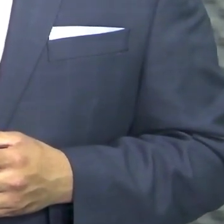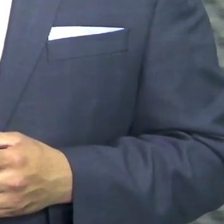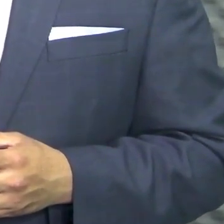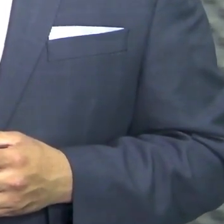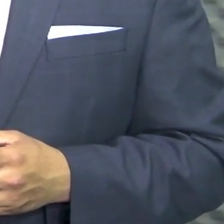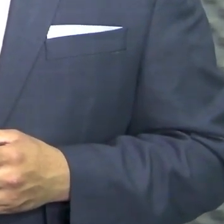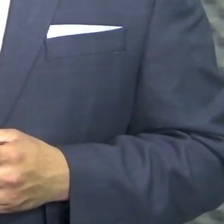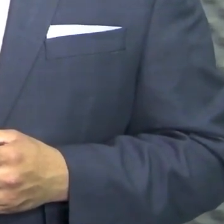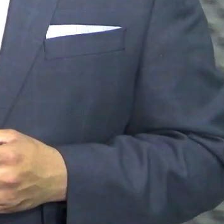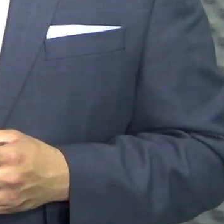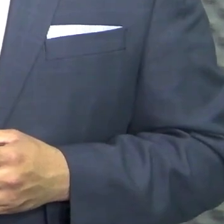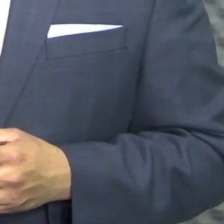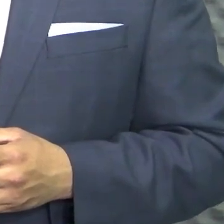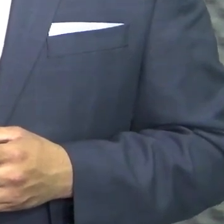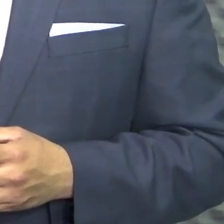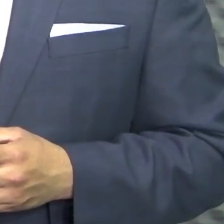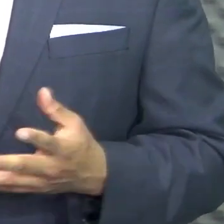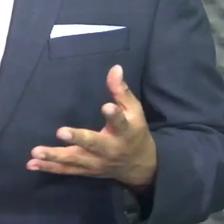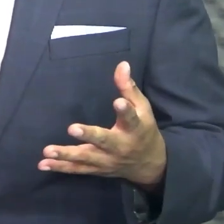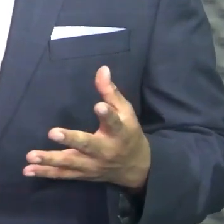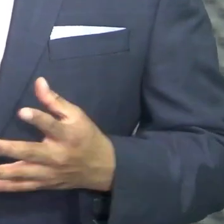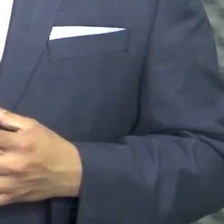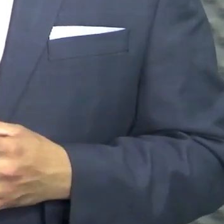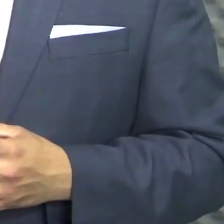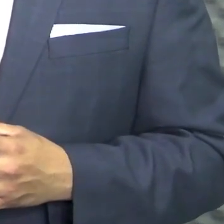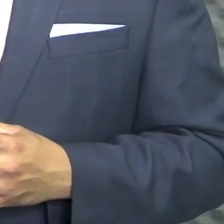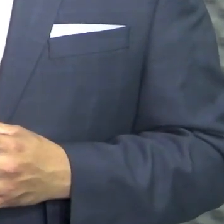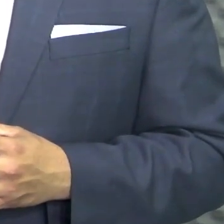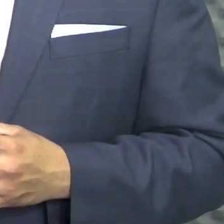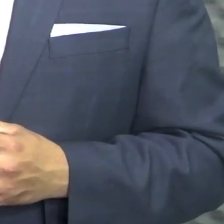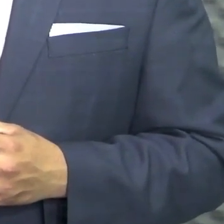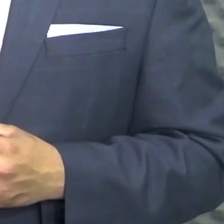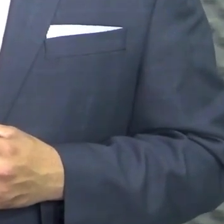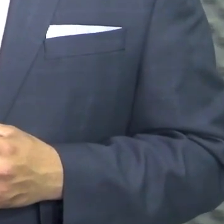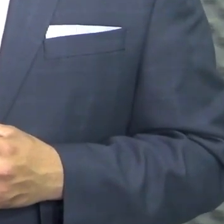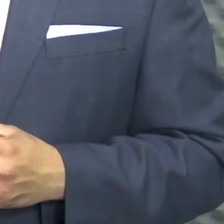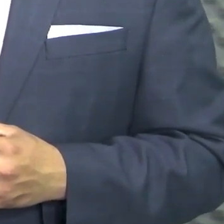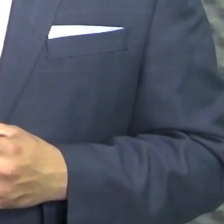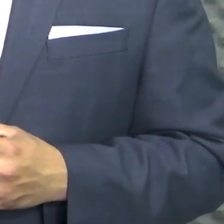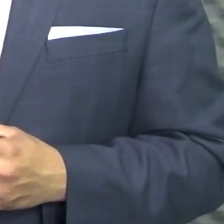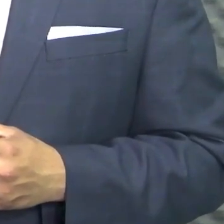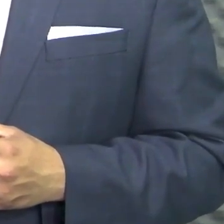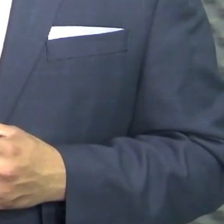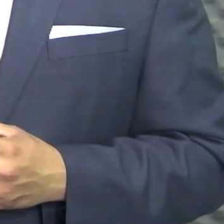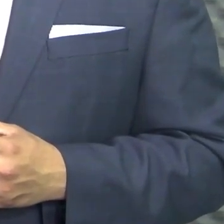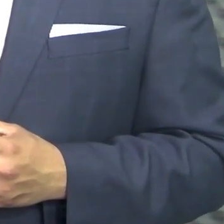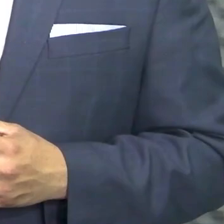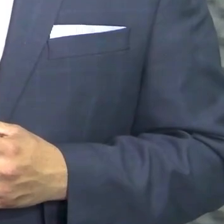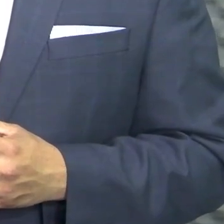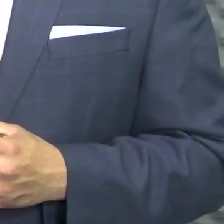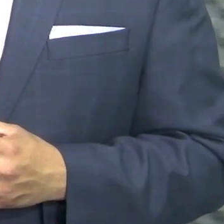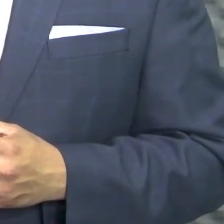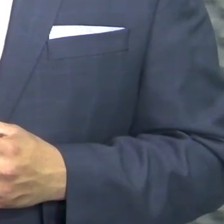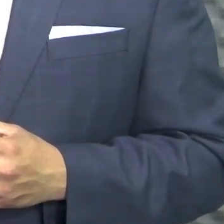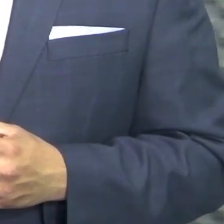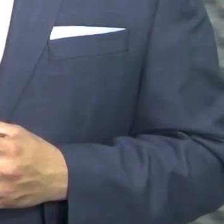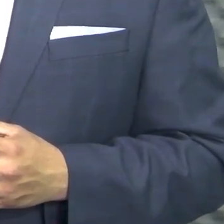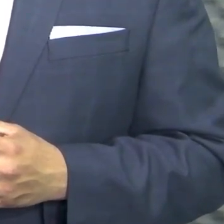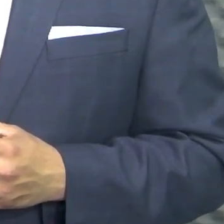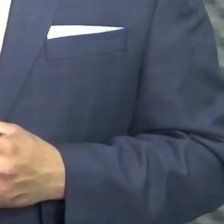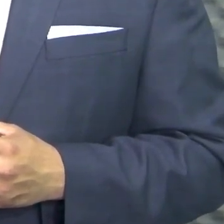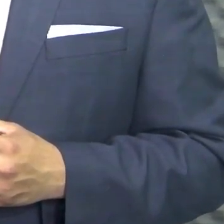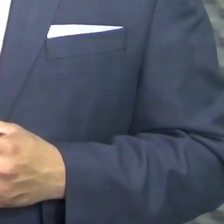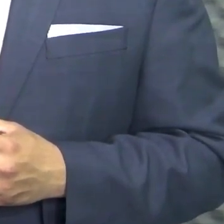independiente evidencia y asegura que ella ha vivido en carne propia ese